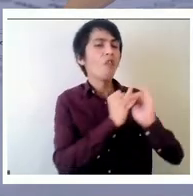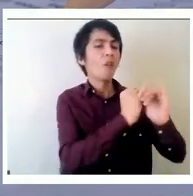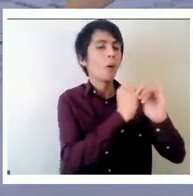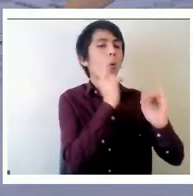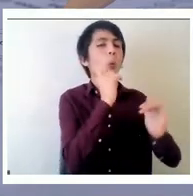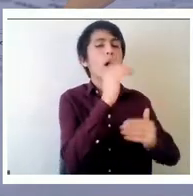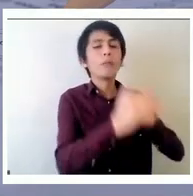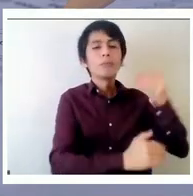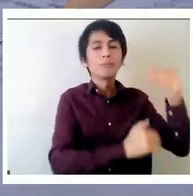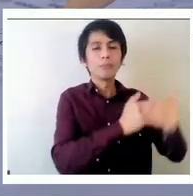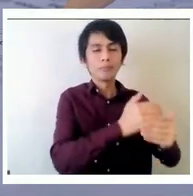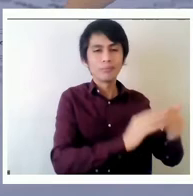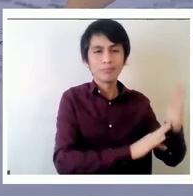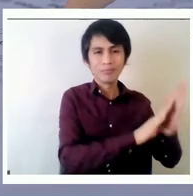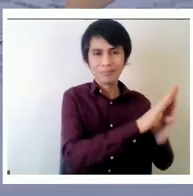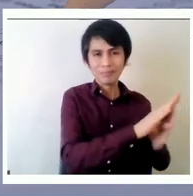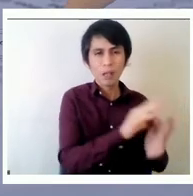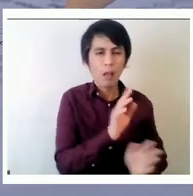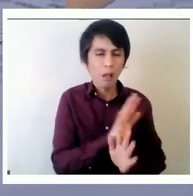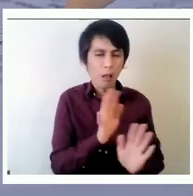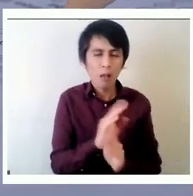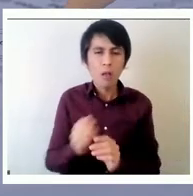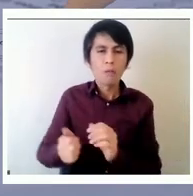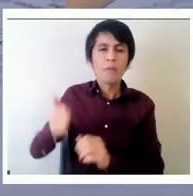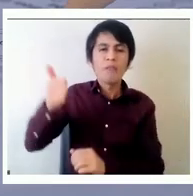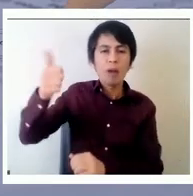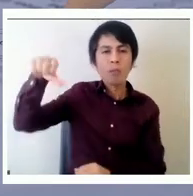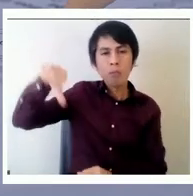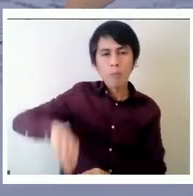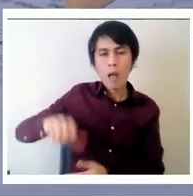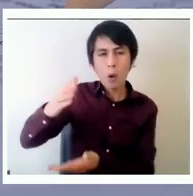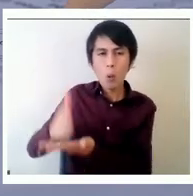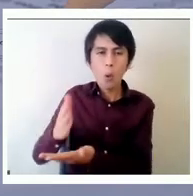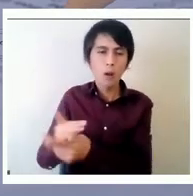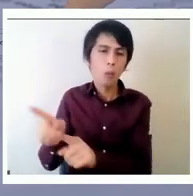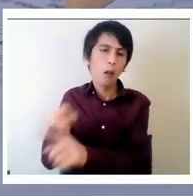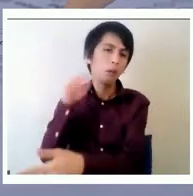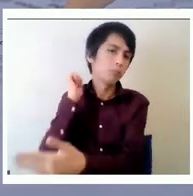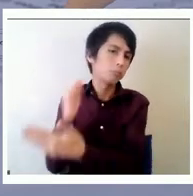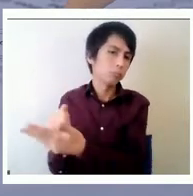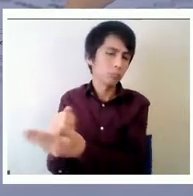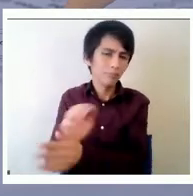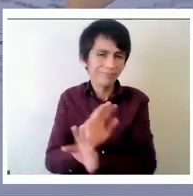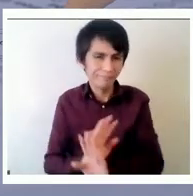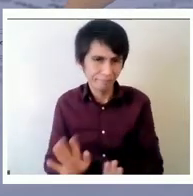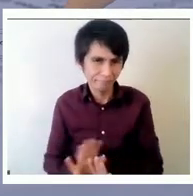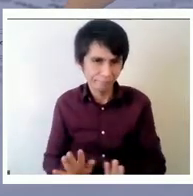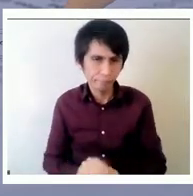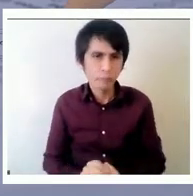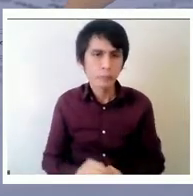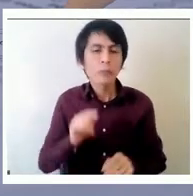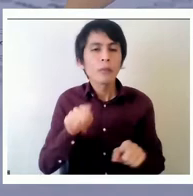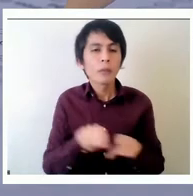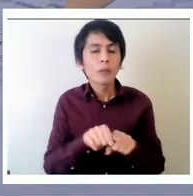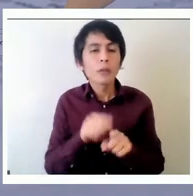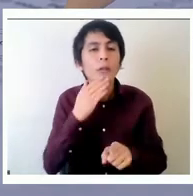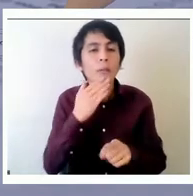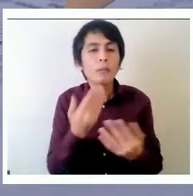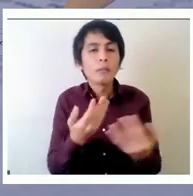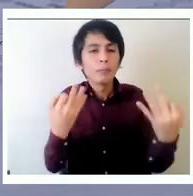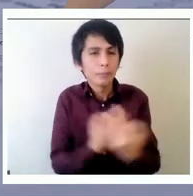juzgar a las escuelas y ahora si vemos este círculo también nos dan las prioridades que han sido